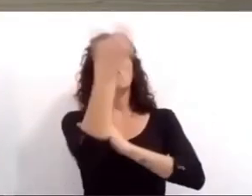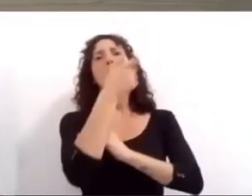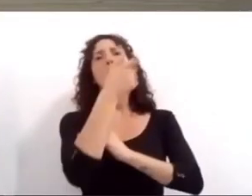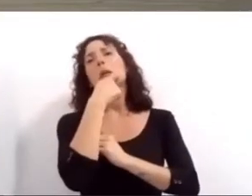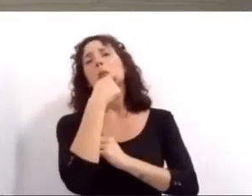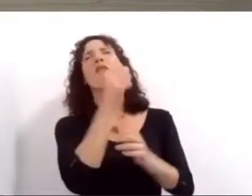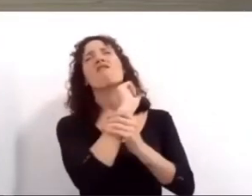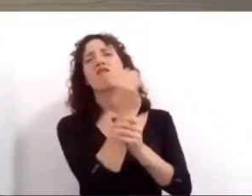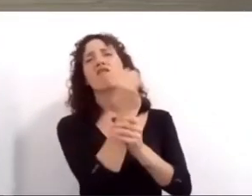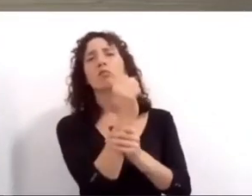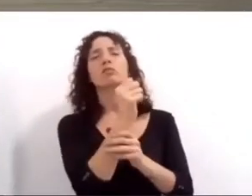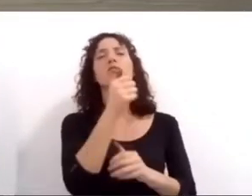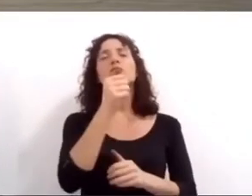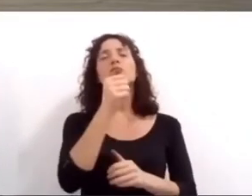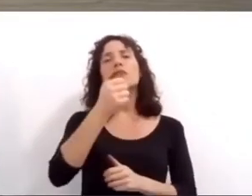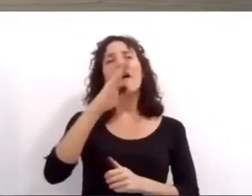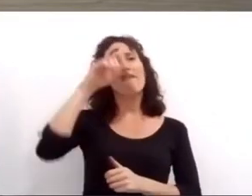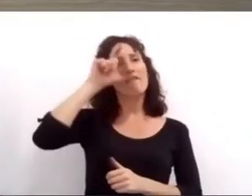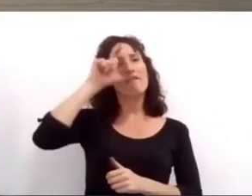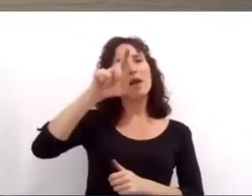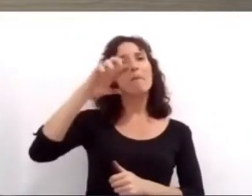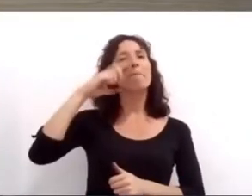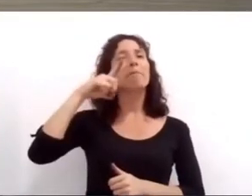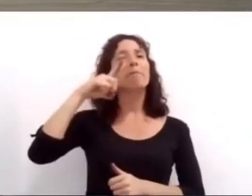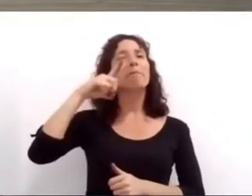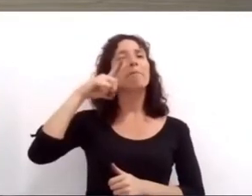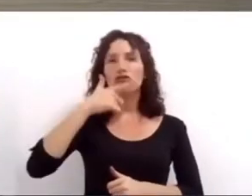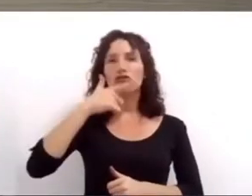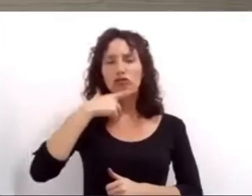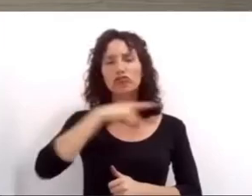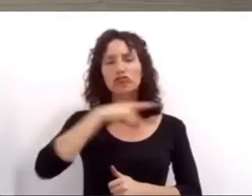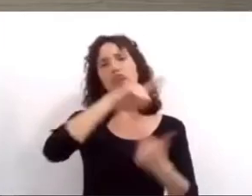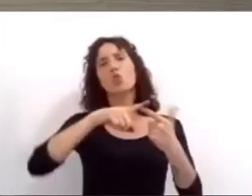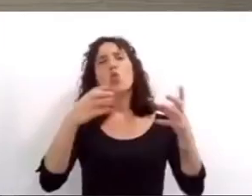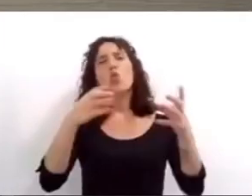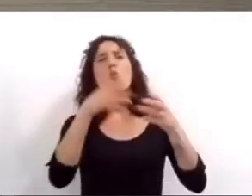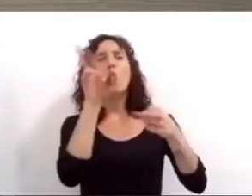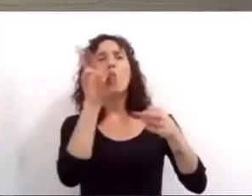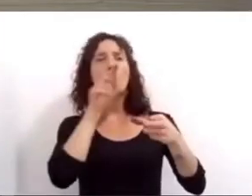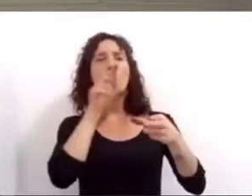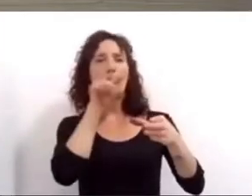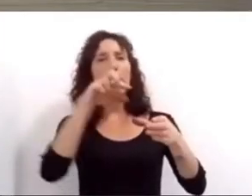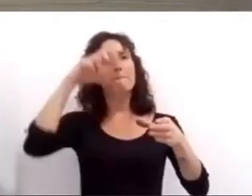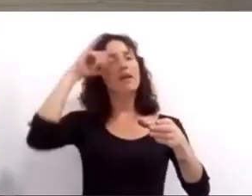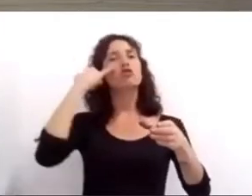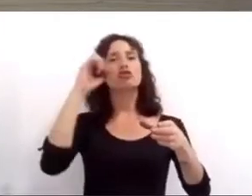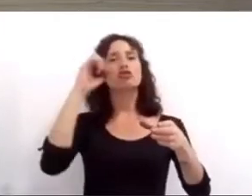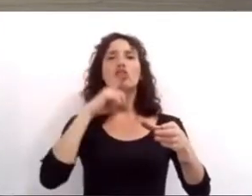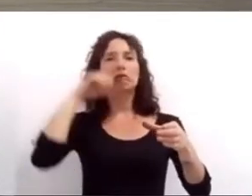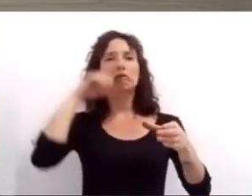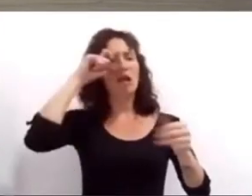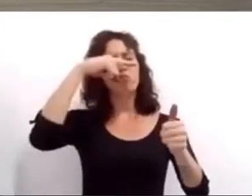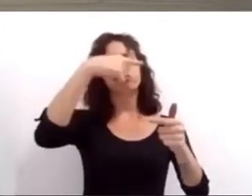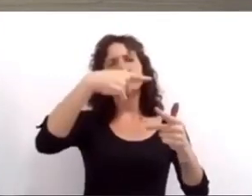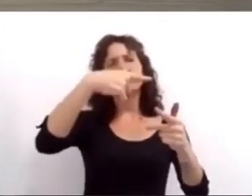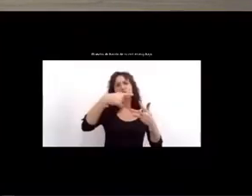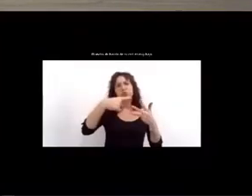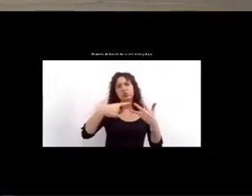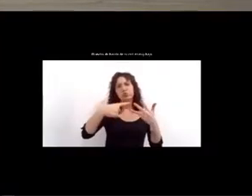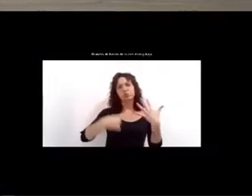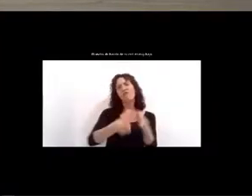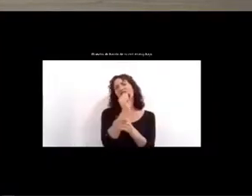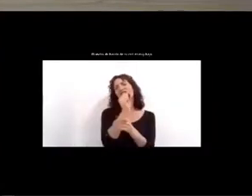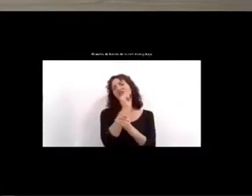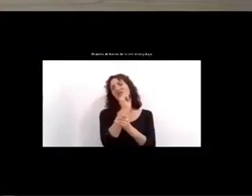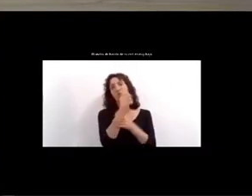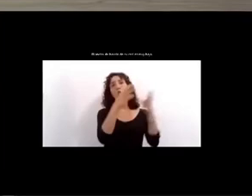Mamita Peyote desde Divididos a Música para Volar desde Cielo Razo a Mica Raciati a Babasónicos y tantos otros que